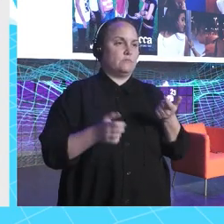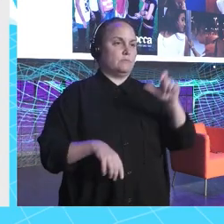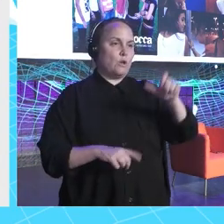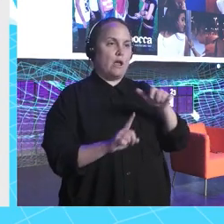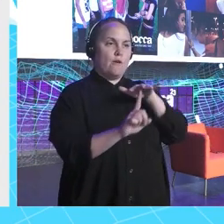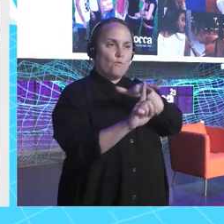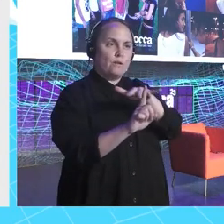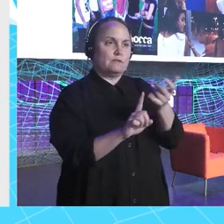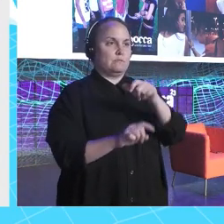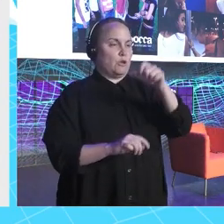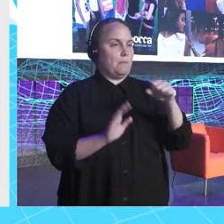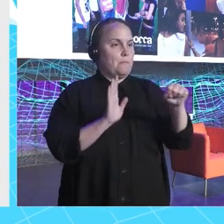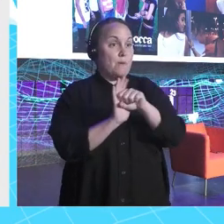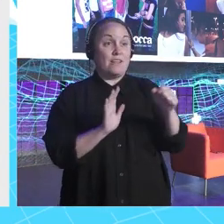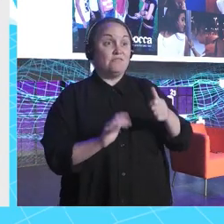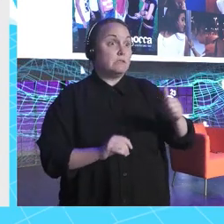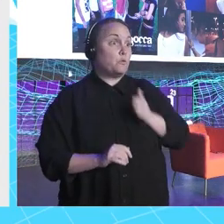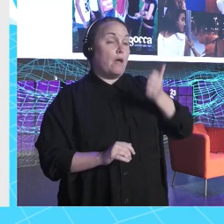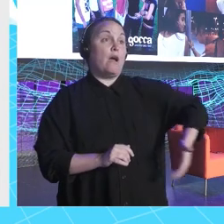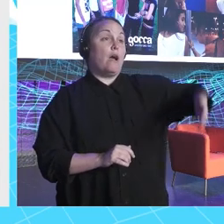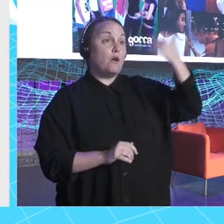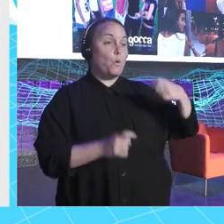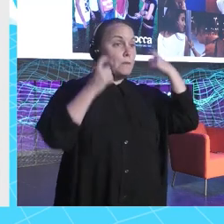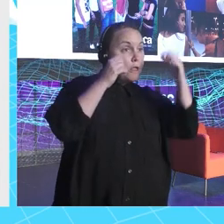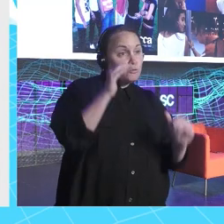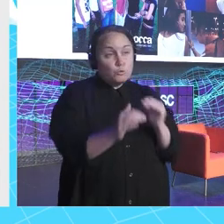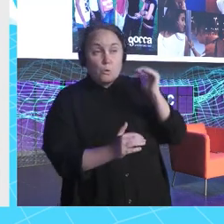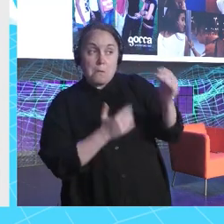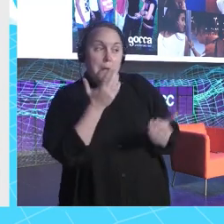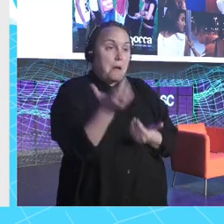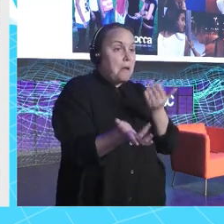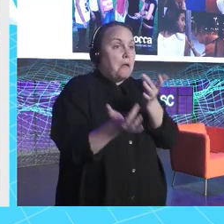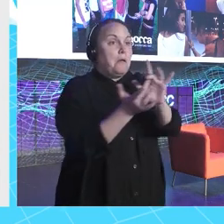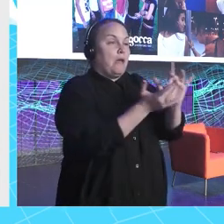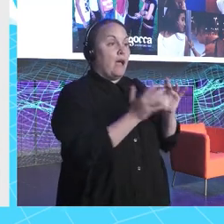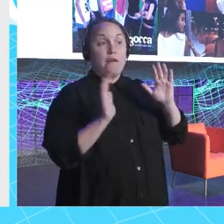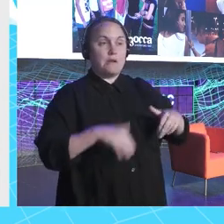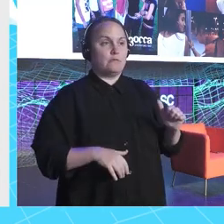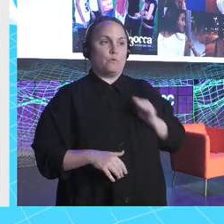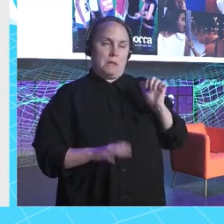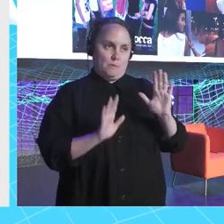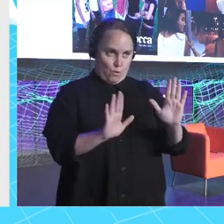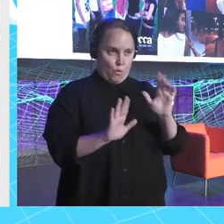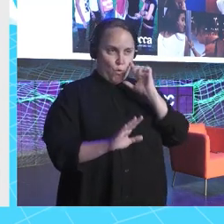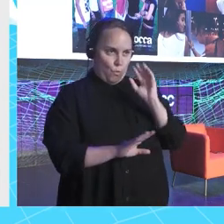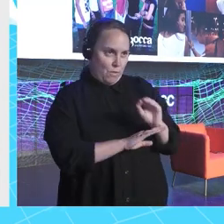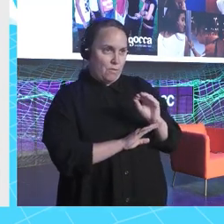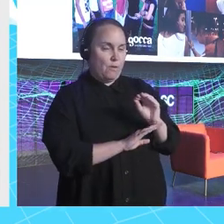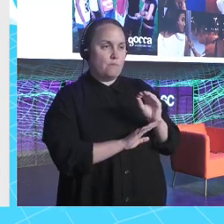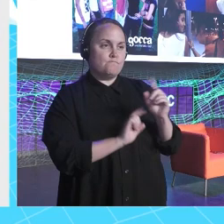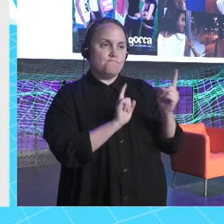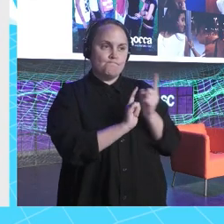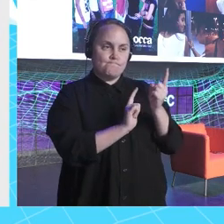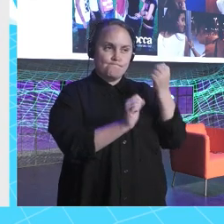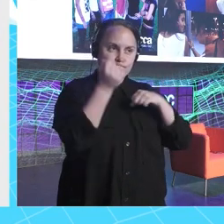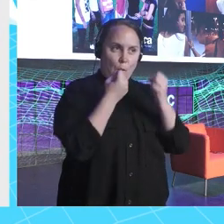conocí en esa época de, tía, yo en ese momento me estaba buscando la vida para esto, para lo otro. Y al final coincides, yo siempre digo, cuidado, no trates mal a nadie nunca con